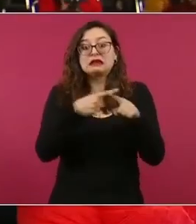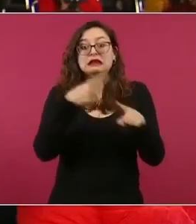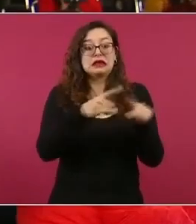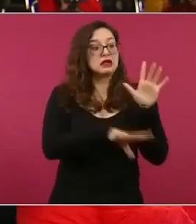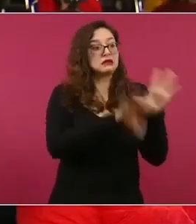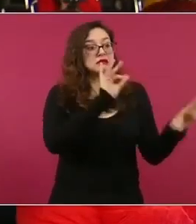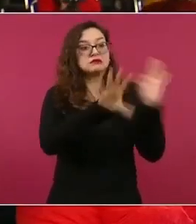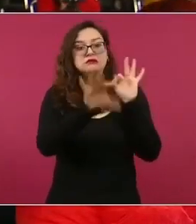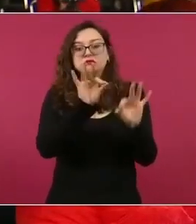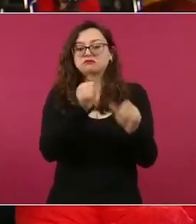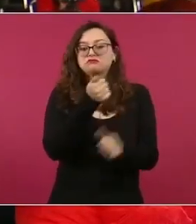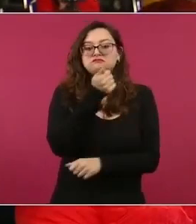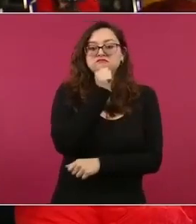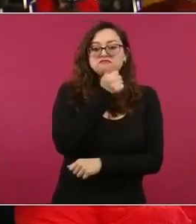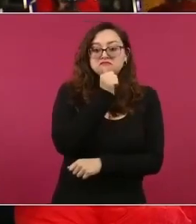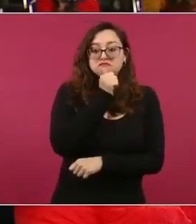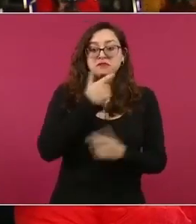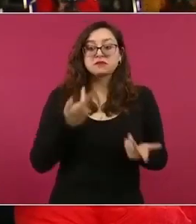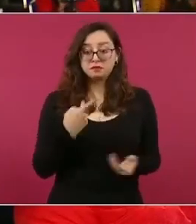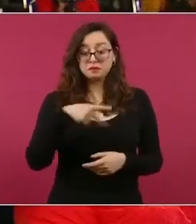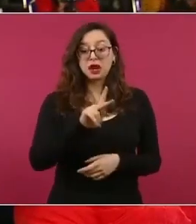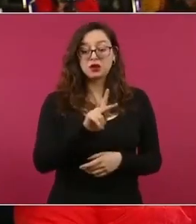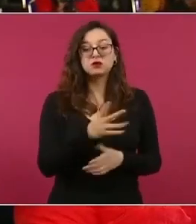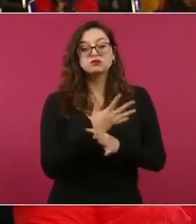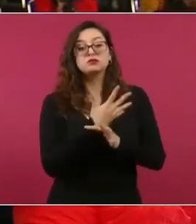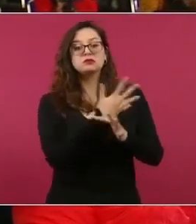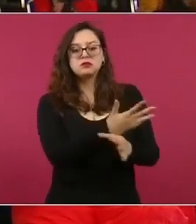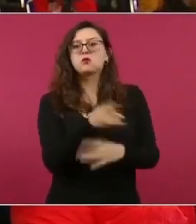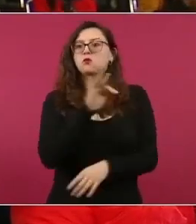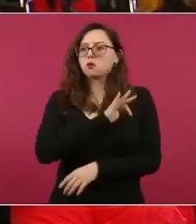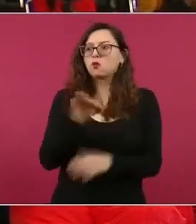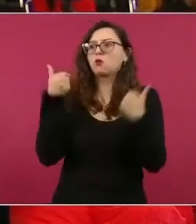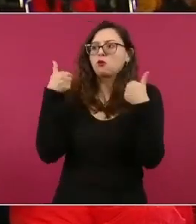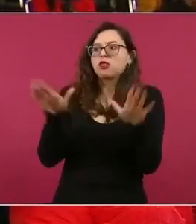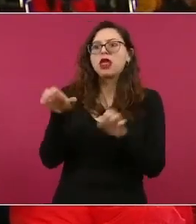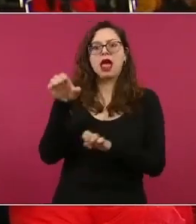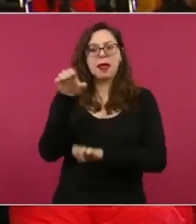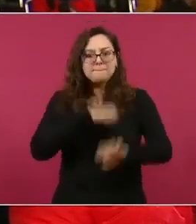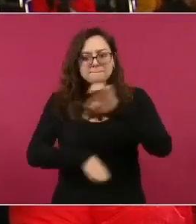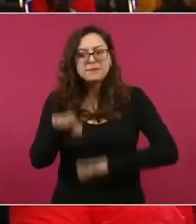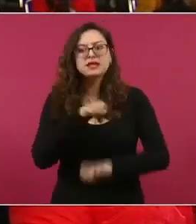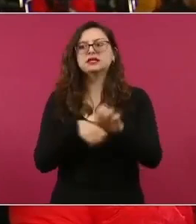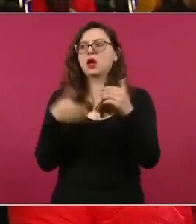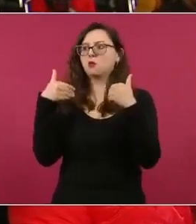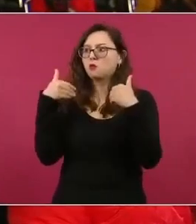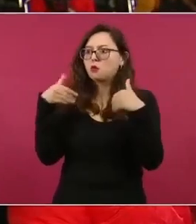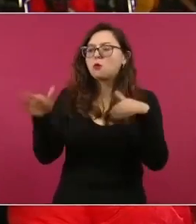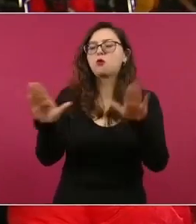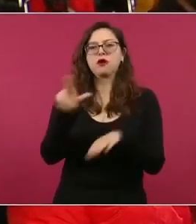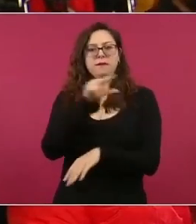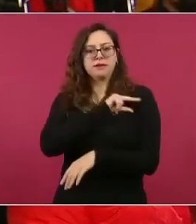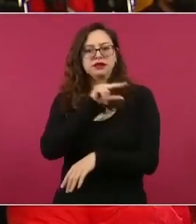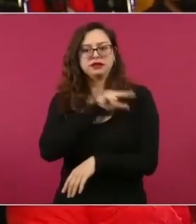partidaria y empresarios podrían participar. Hasta se planteó la idea de que fuera candidato, un posible